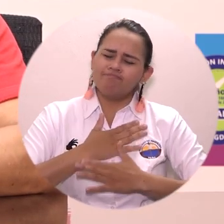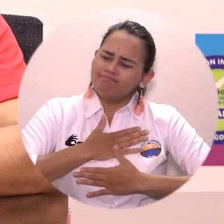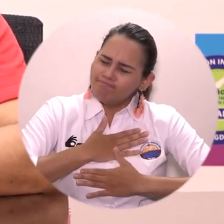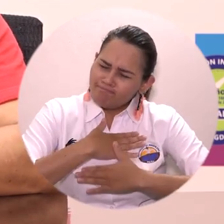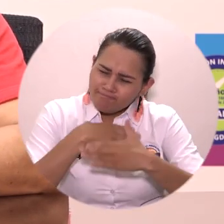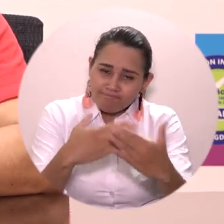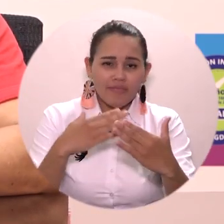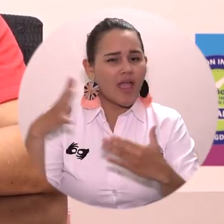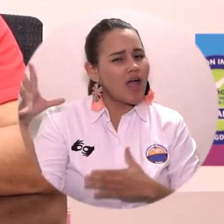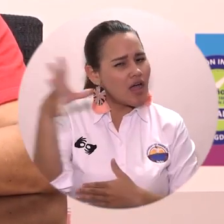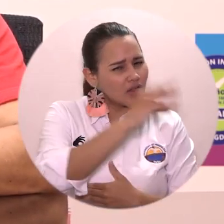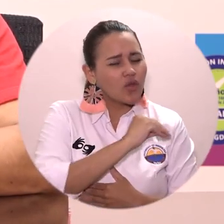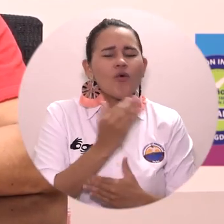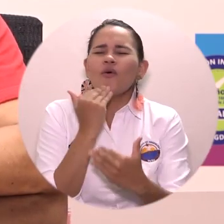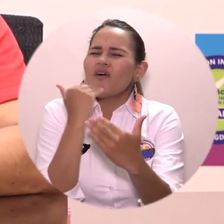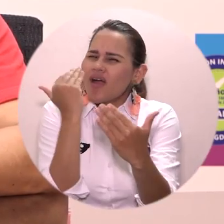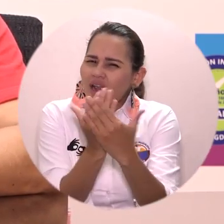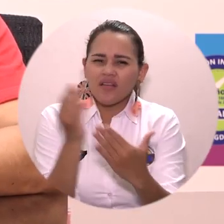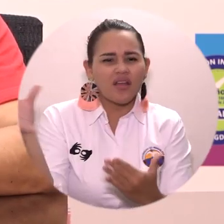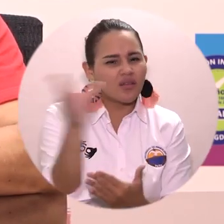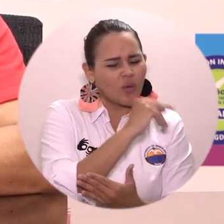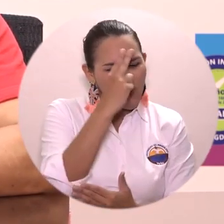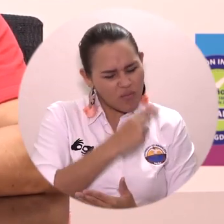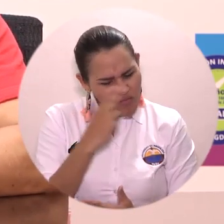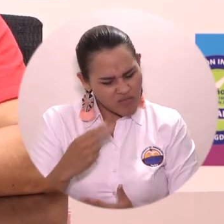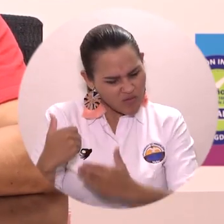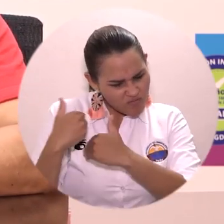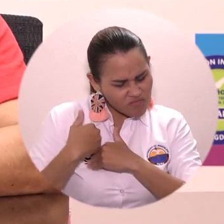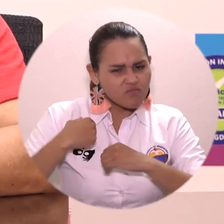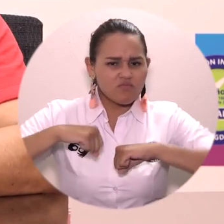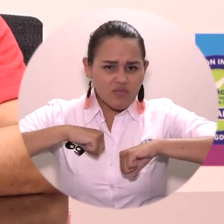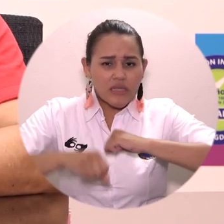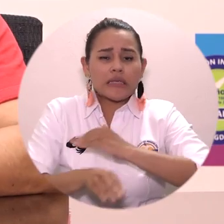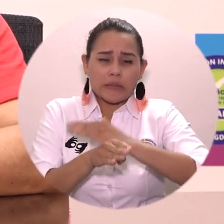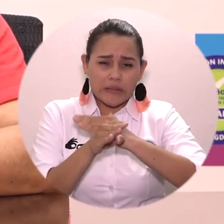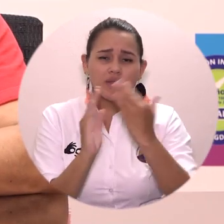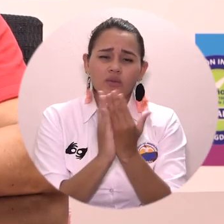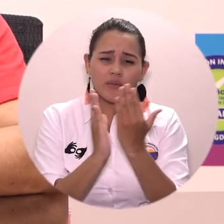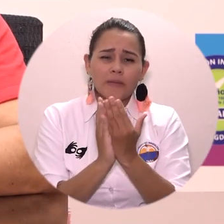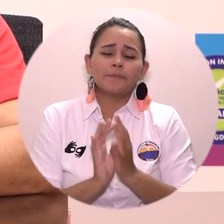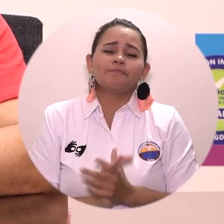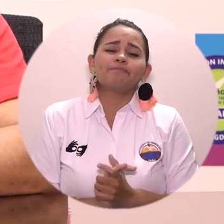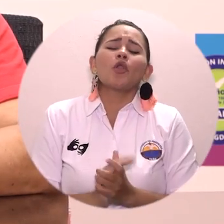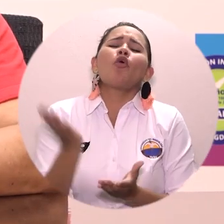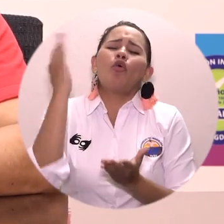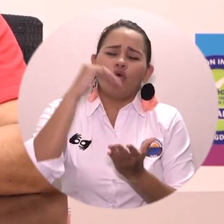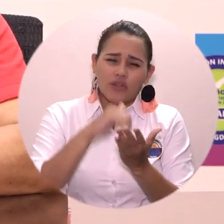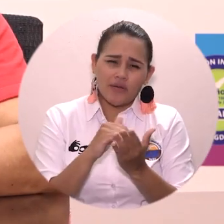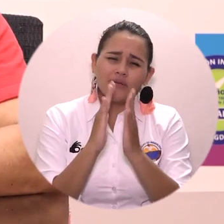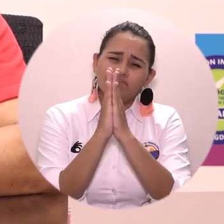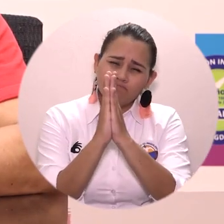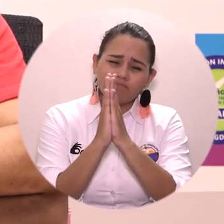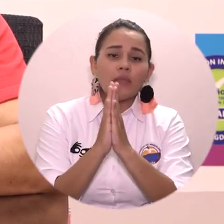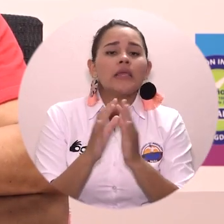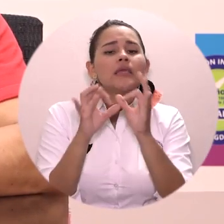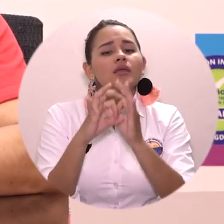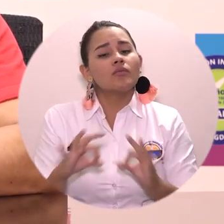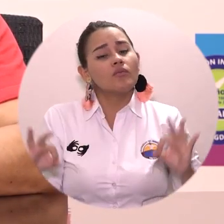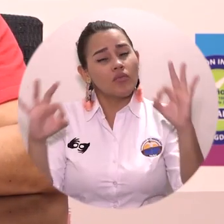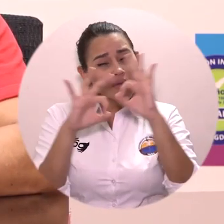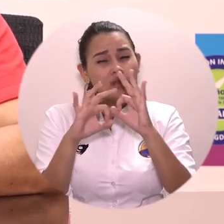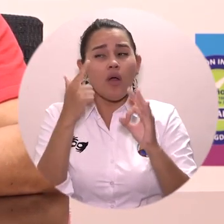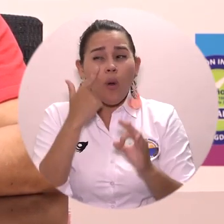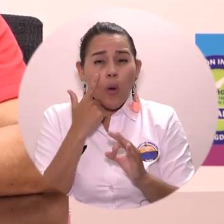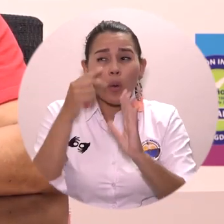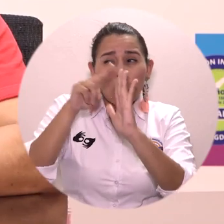de solidaridad para todos ustedes, de agradecimiento por su compromiso, pero también de reiterar la